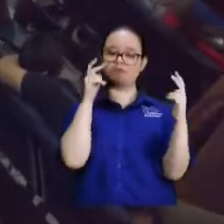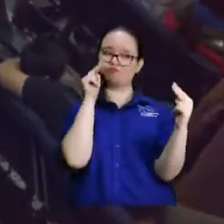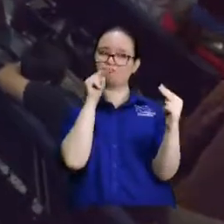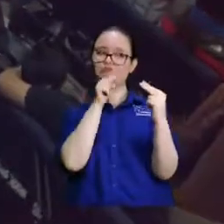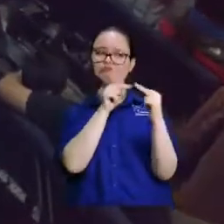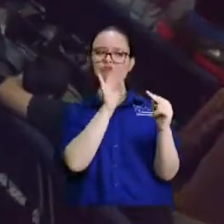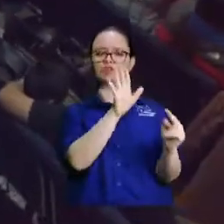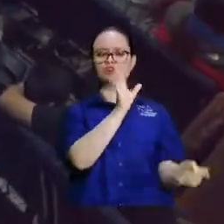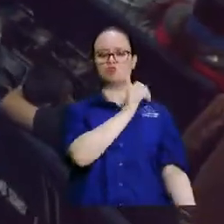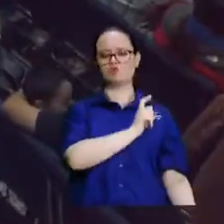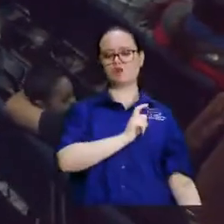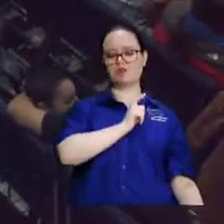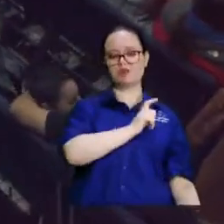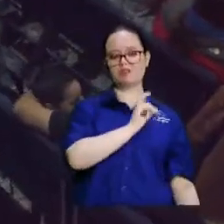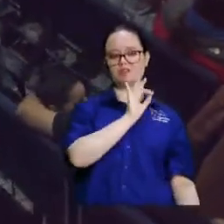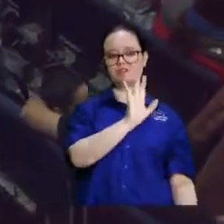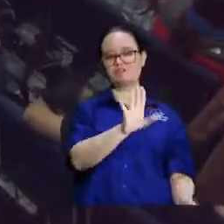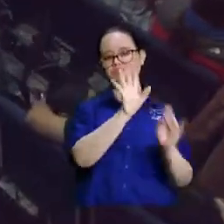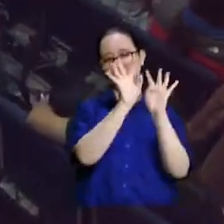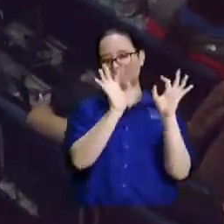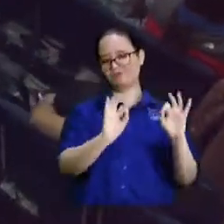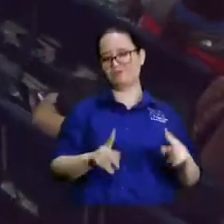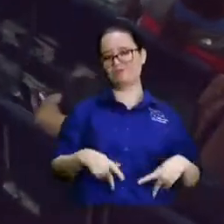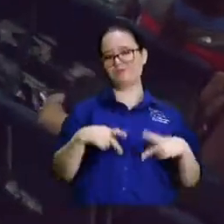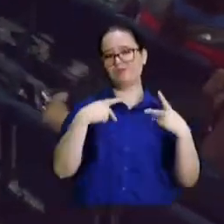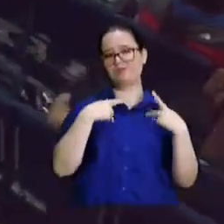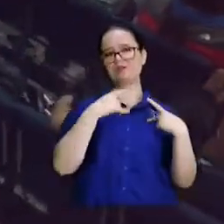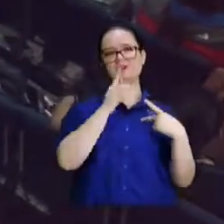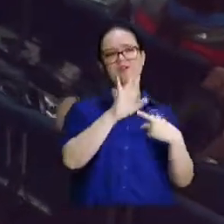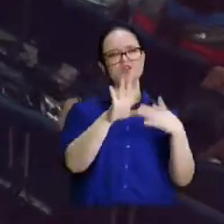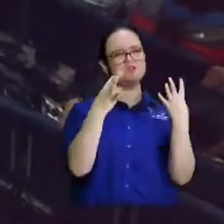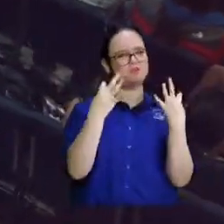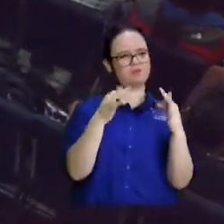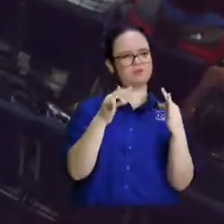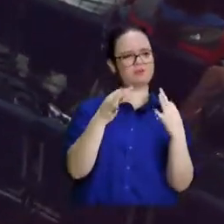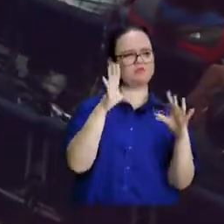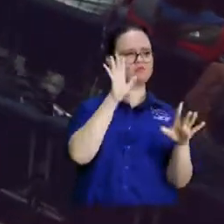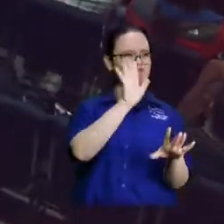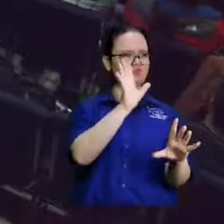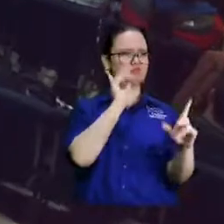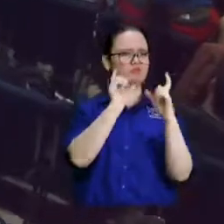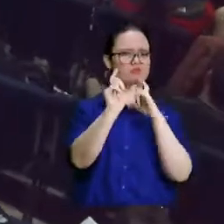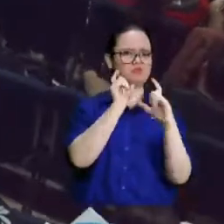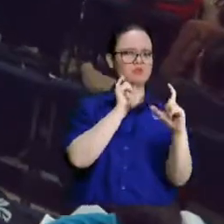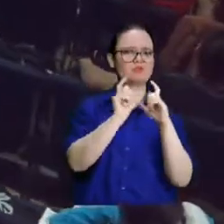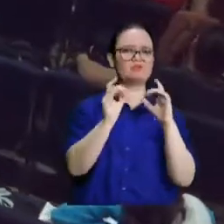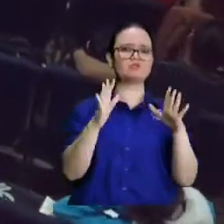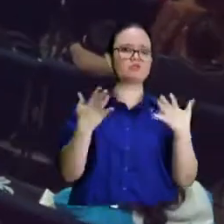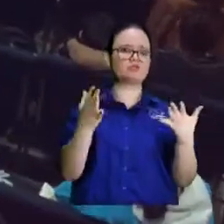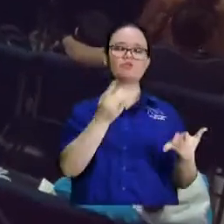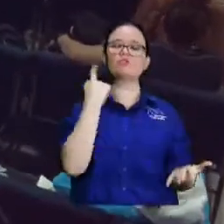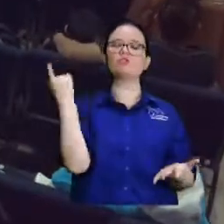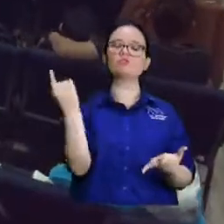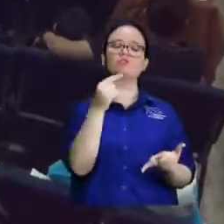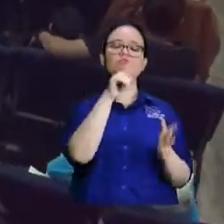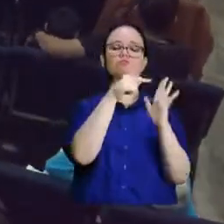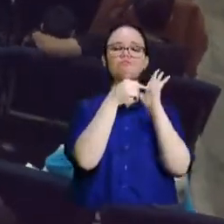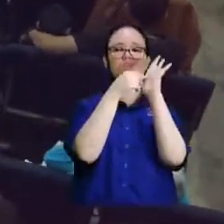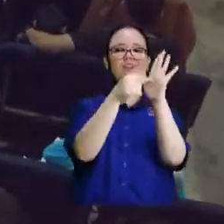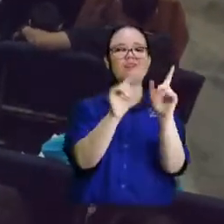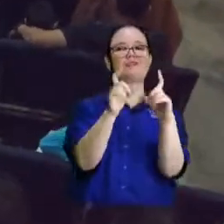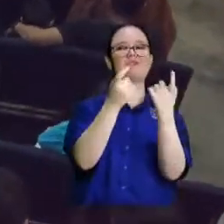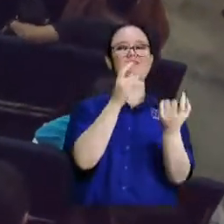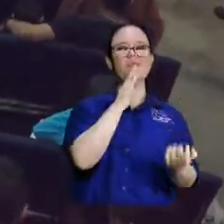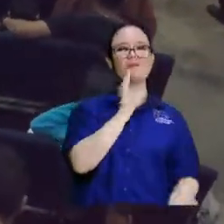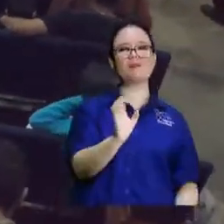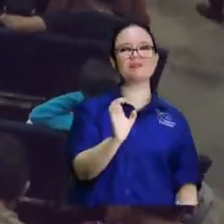carácter su forma de ser su forma de vivir su forma de tratar a las personas sus hijos todo frutos frutos